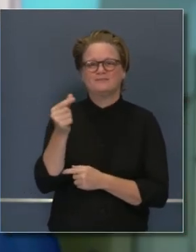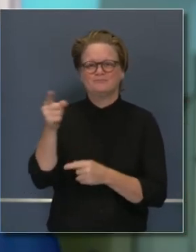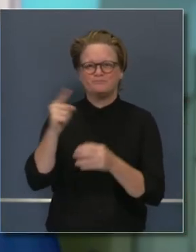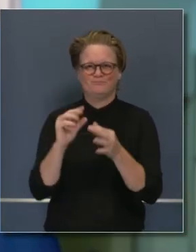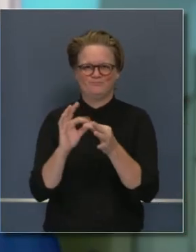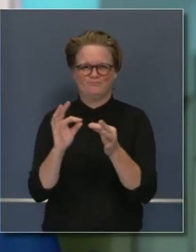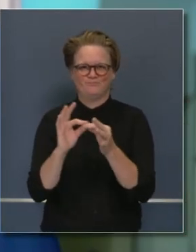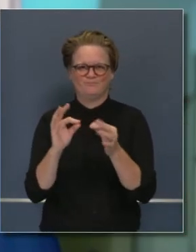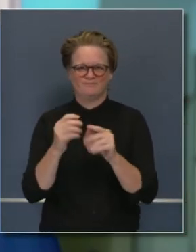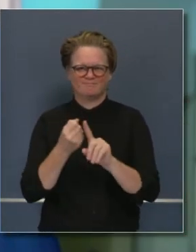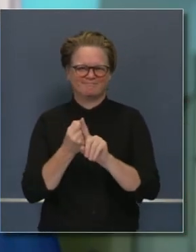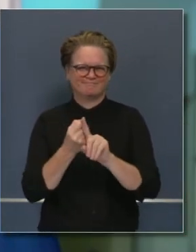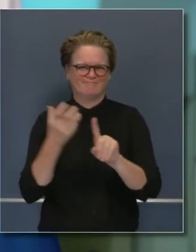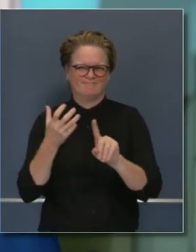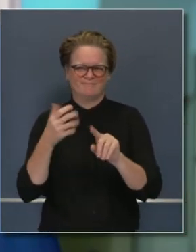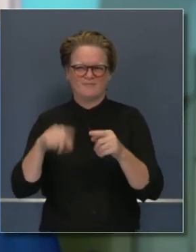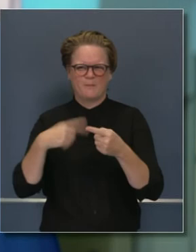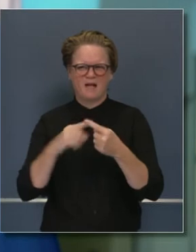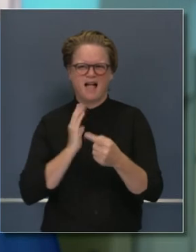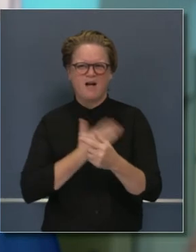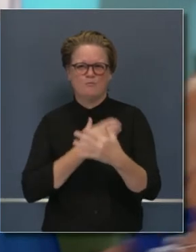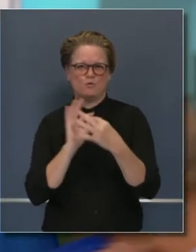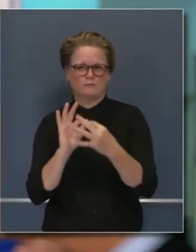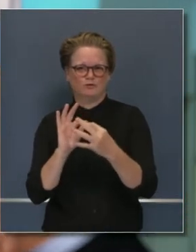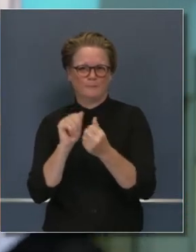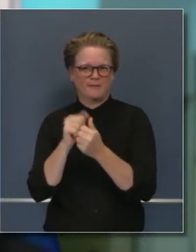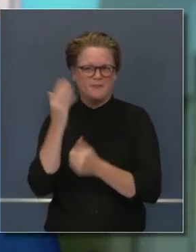transición y las estrategias de eficacia.